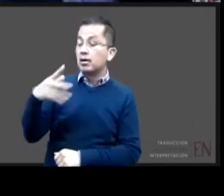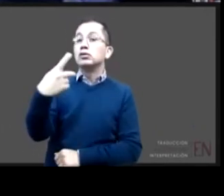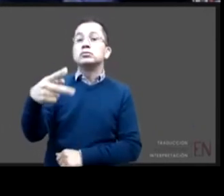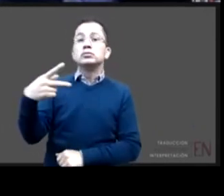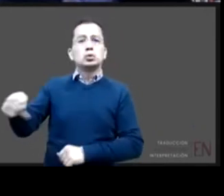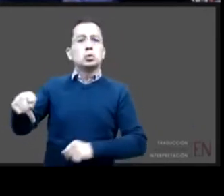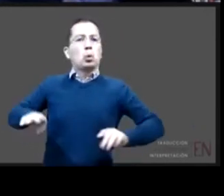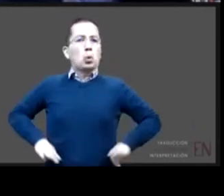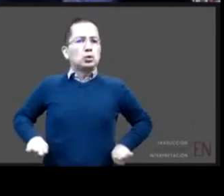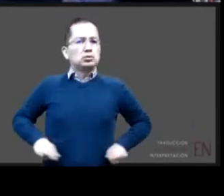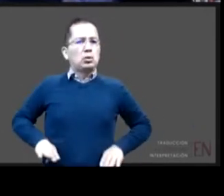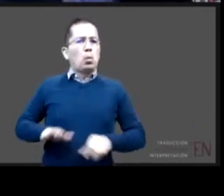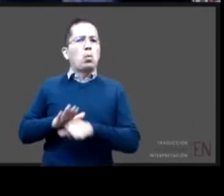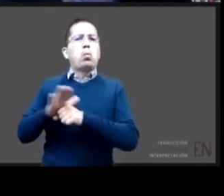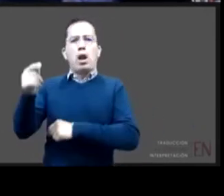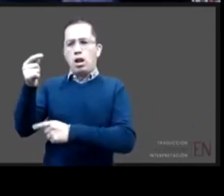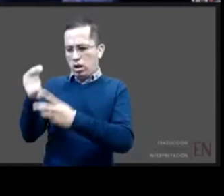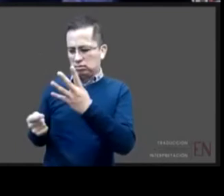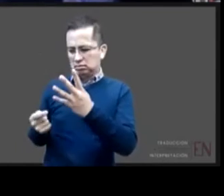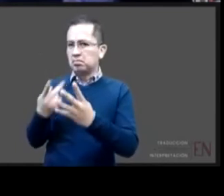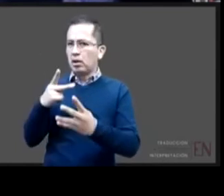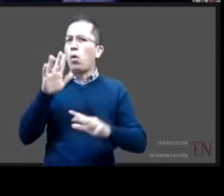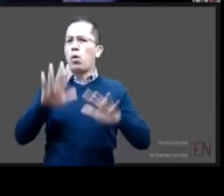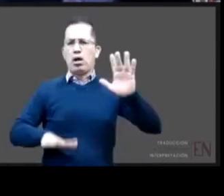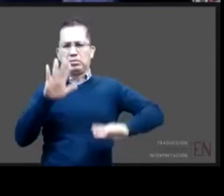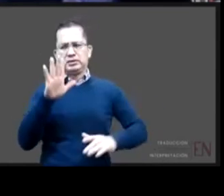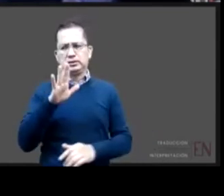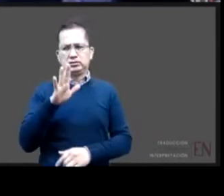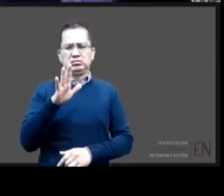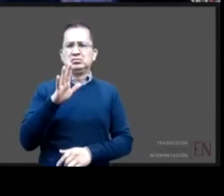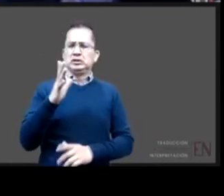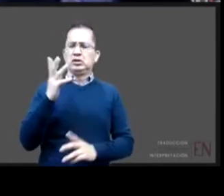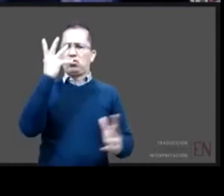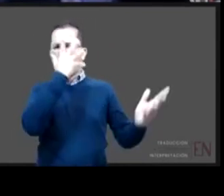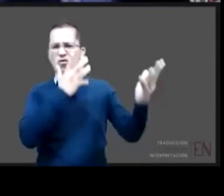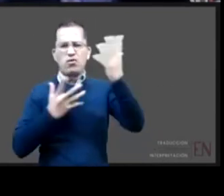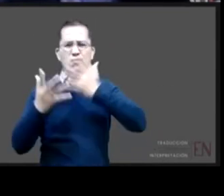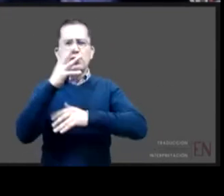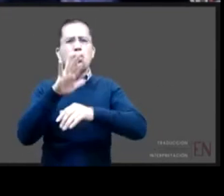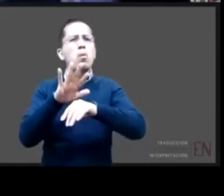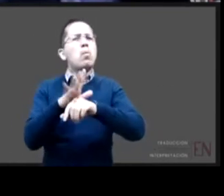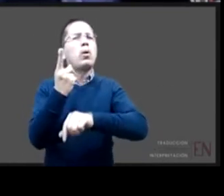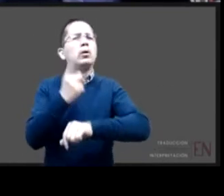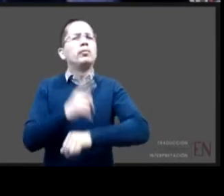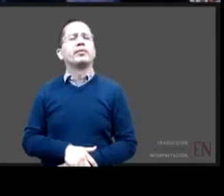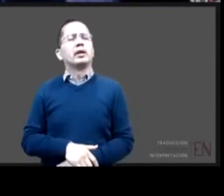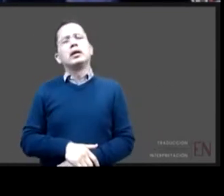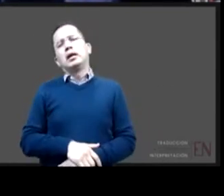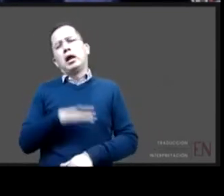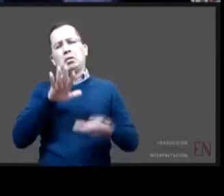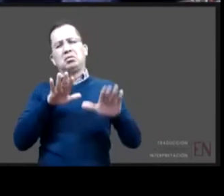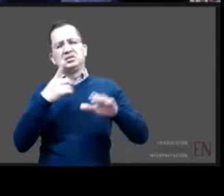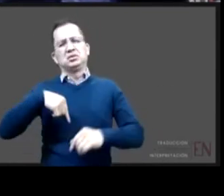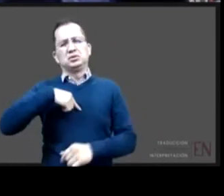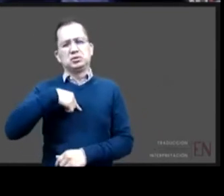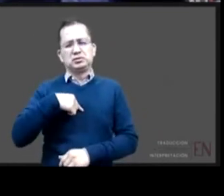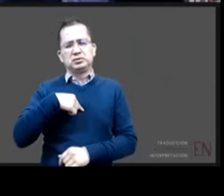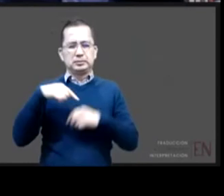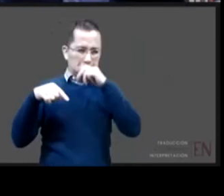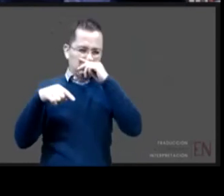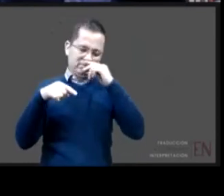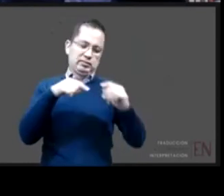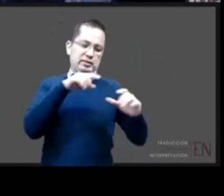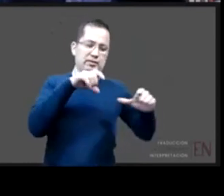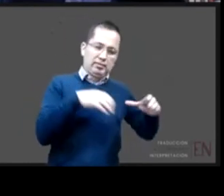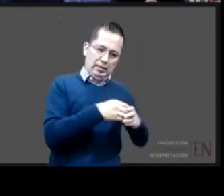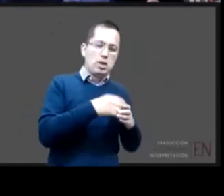de las cuestiones que más se confunden cuando escuchamos supongo que también desde las procuradurías sobre